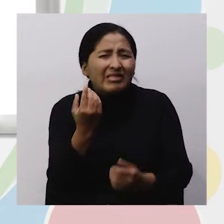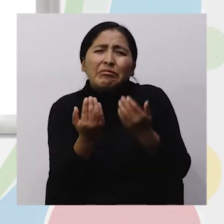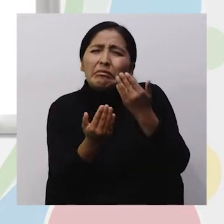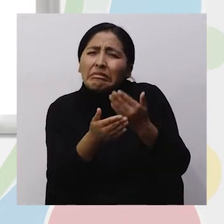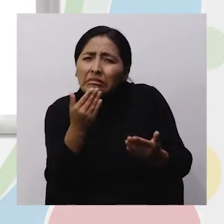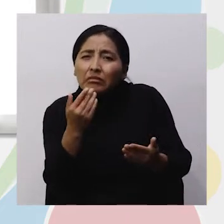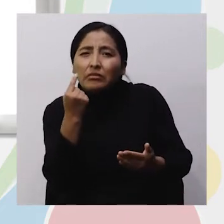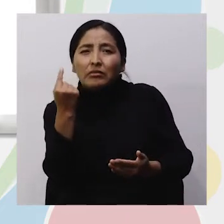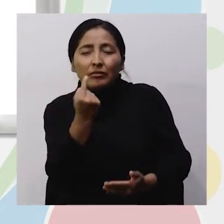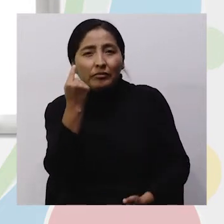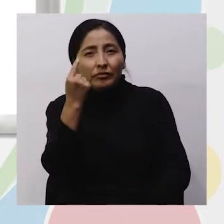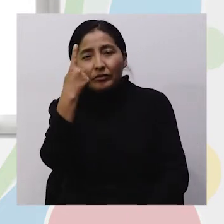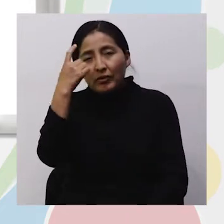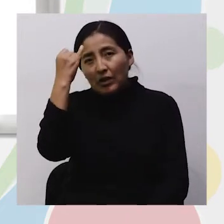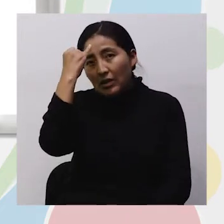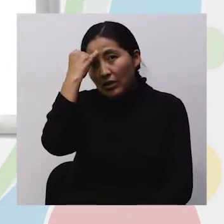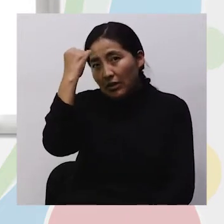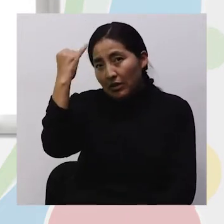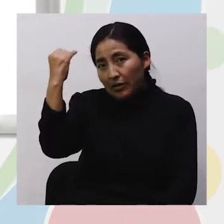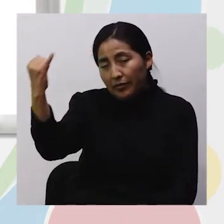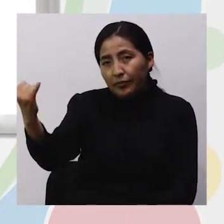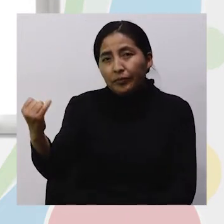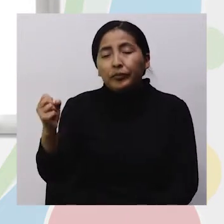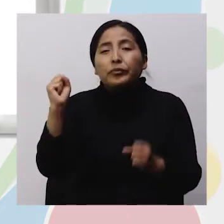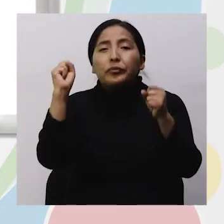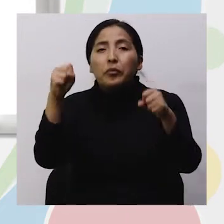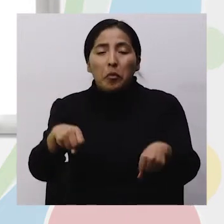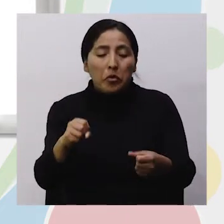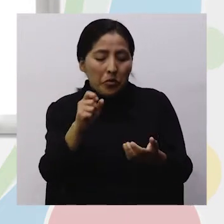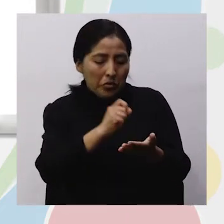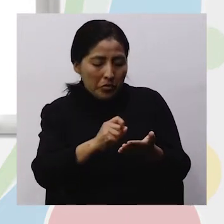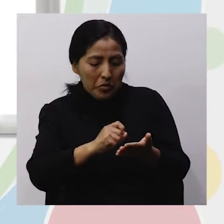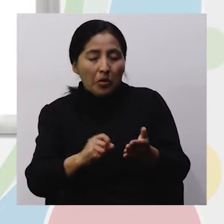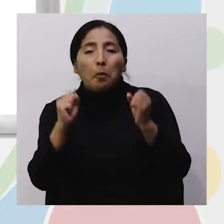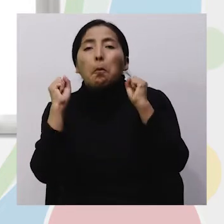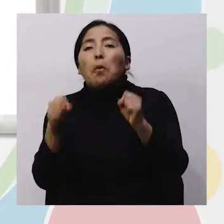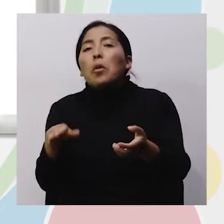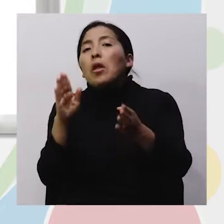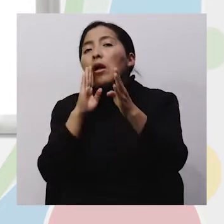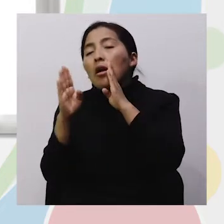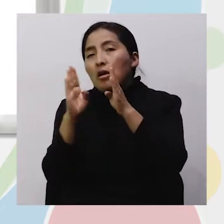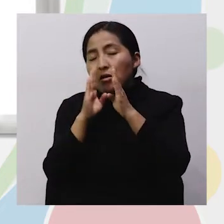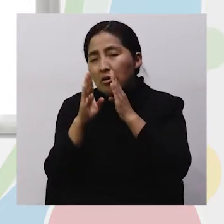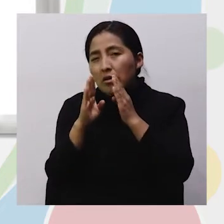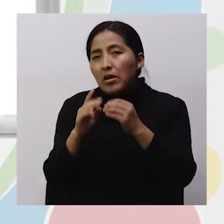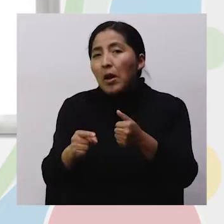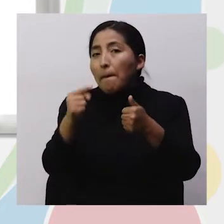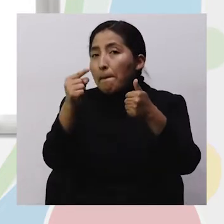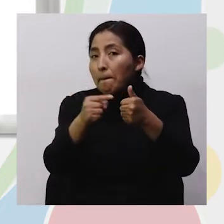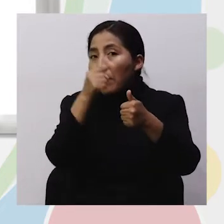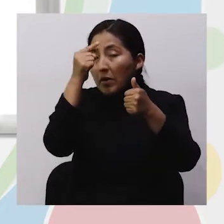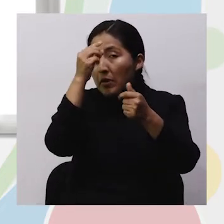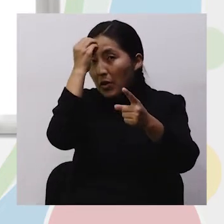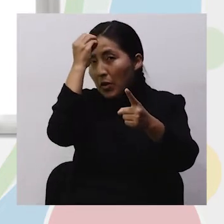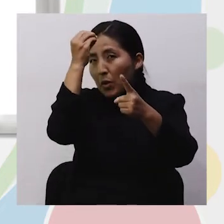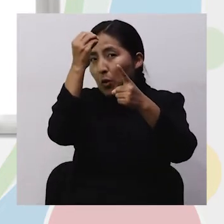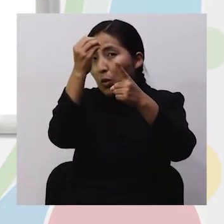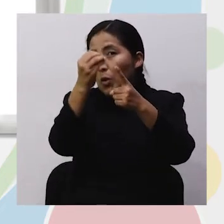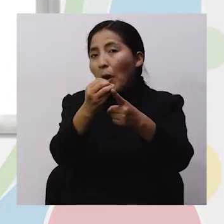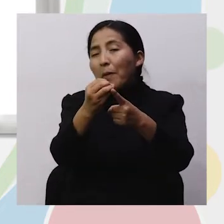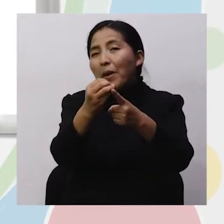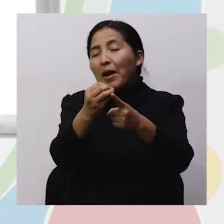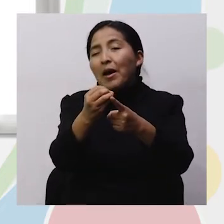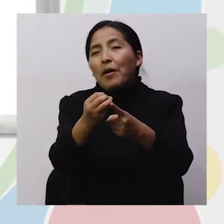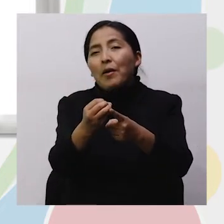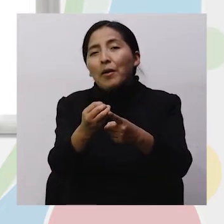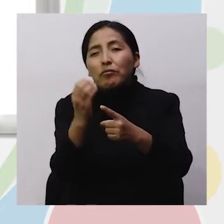Que puede expresarse o comunicarse de manera escrita o hablada Y que tiene como principal misión Provocar